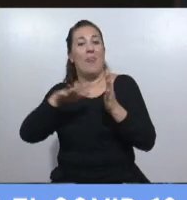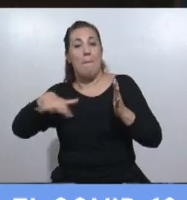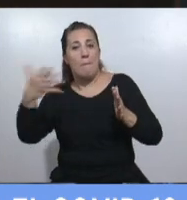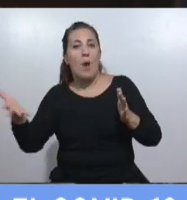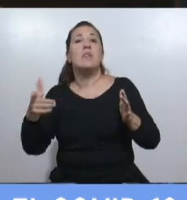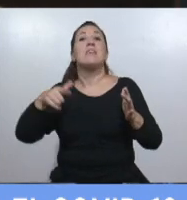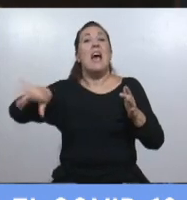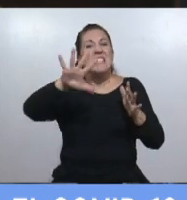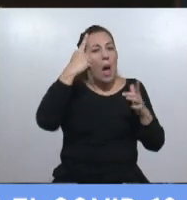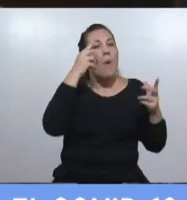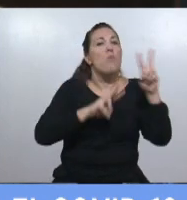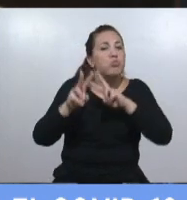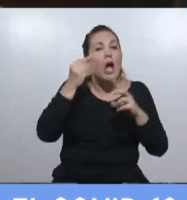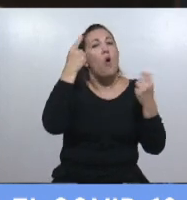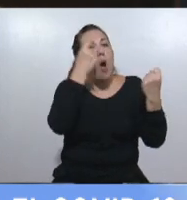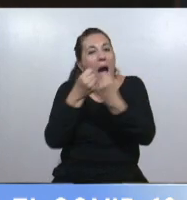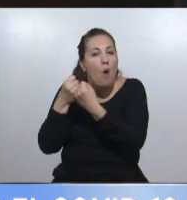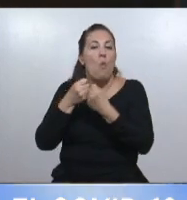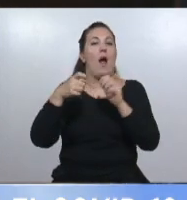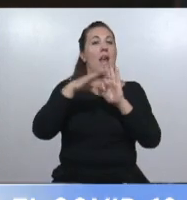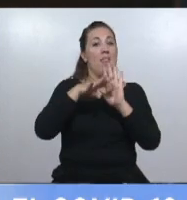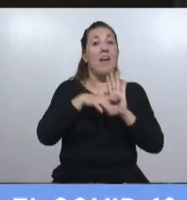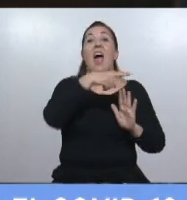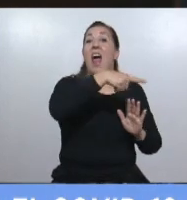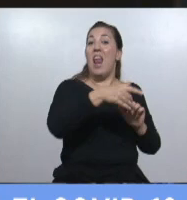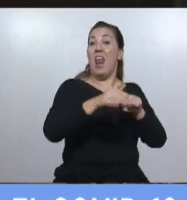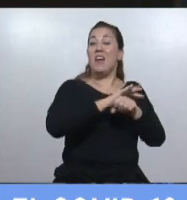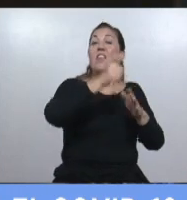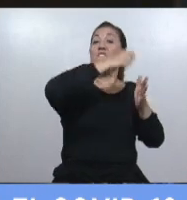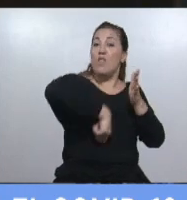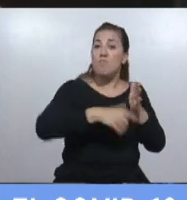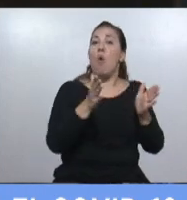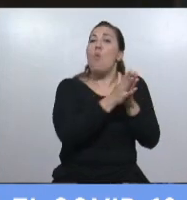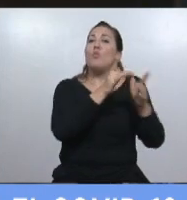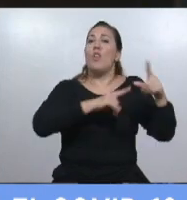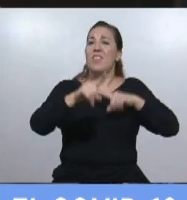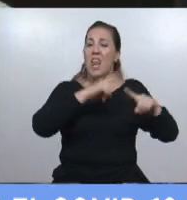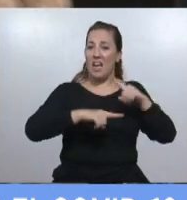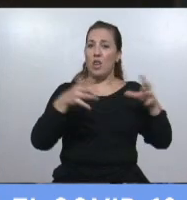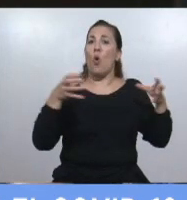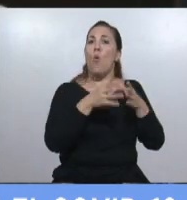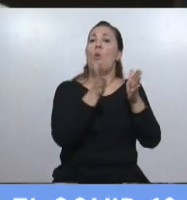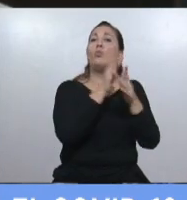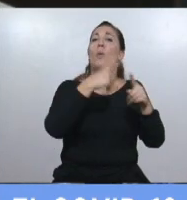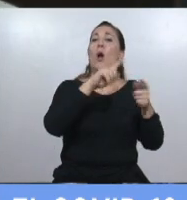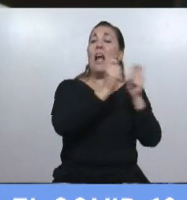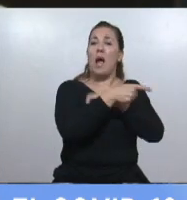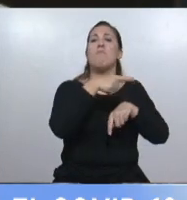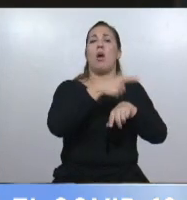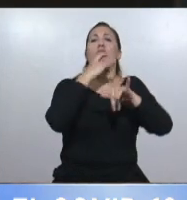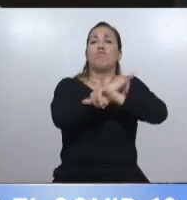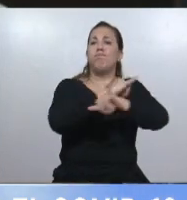medidas, firmó, junto con el resto de los dirigentes de Junto por el Cambio, un comunicado, una carta abierta en la que